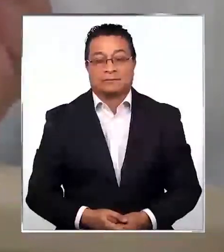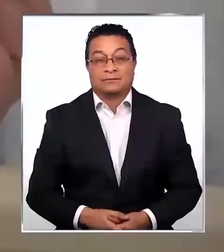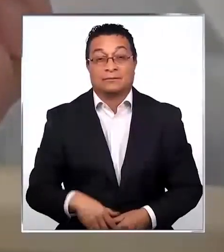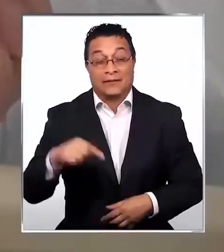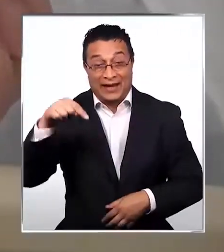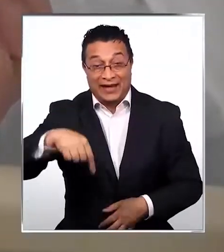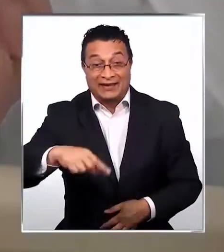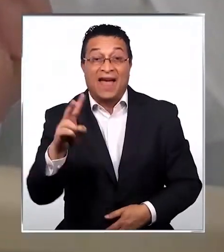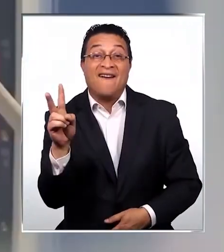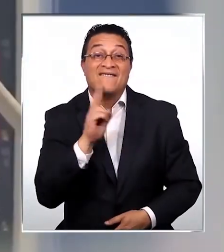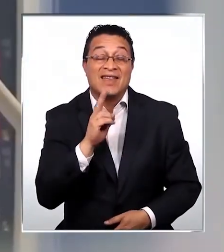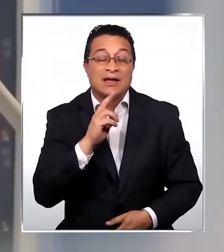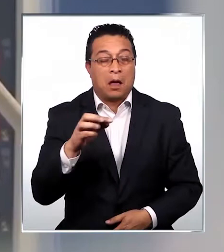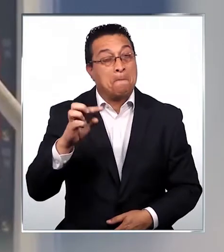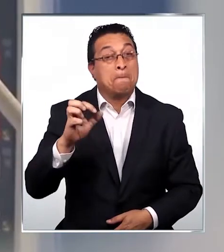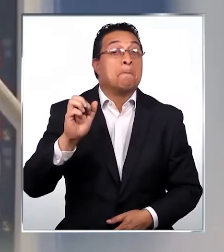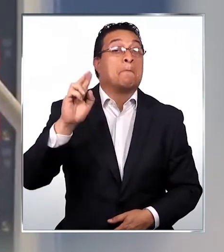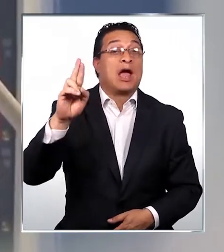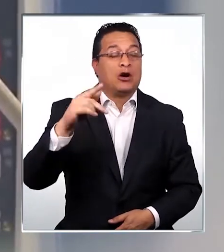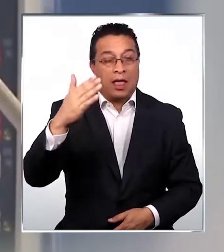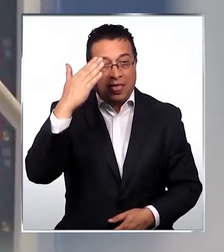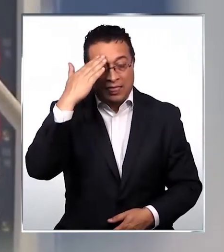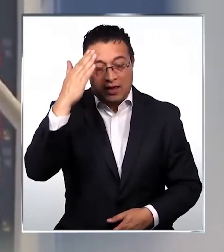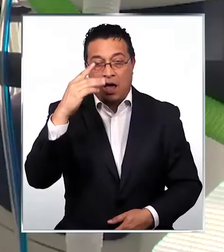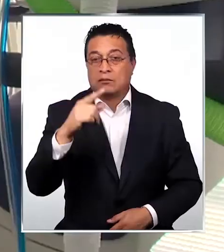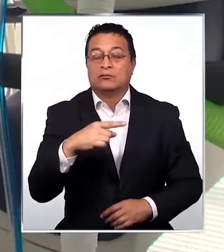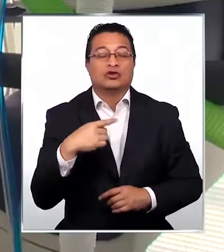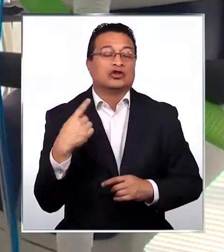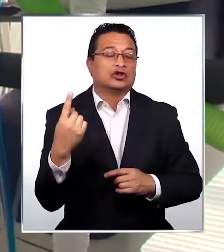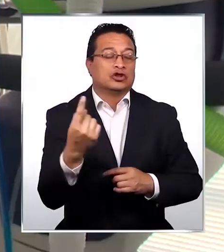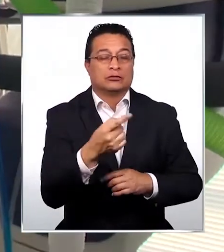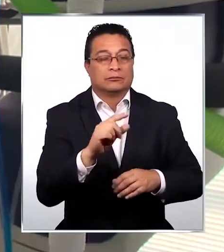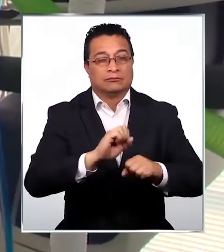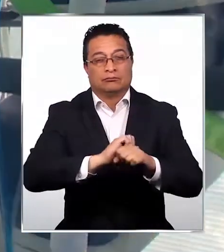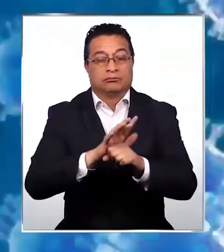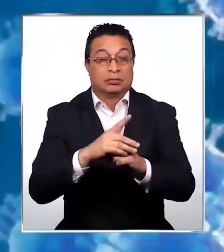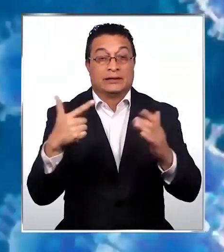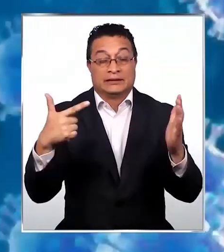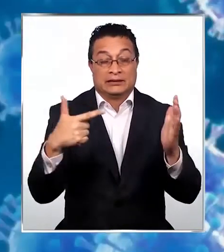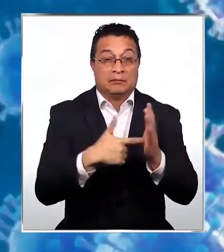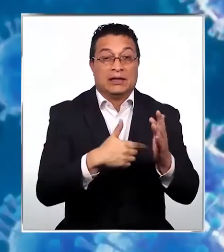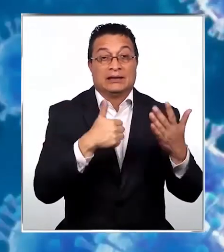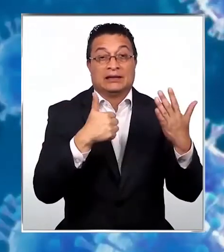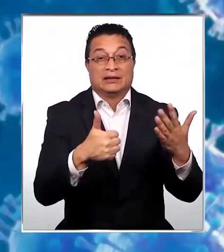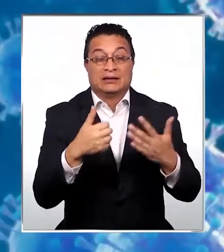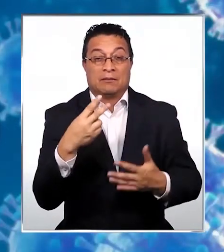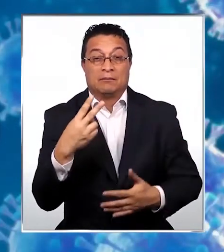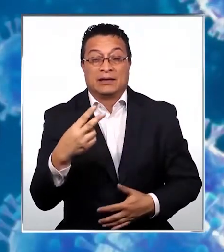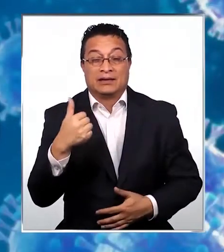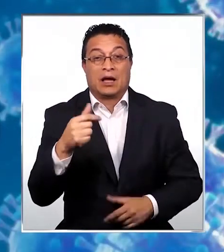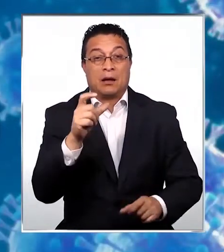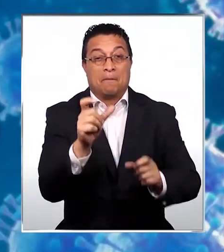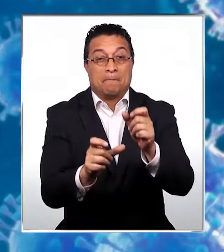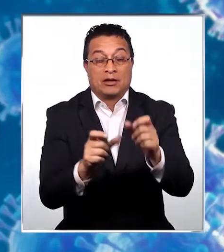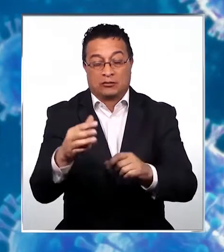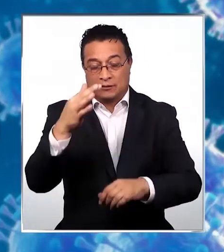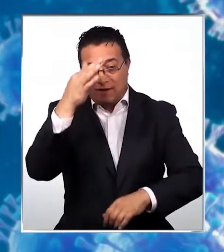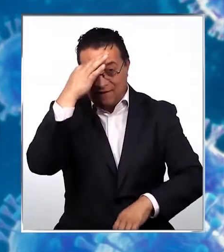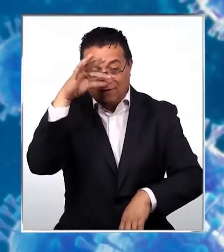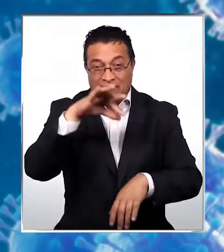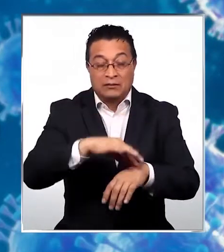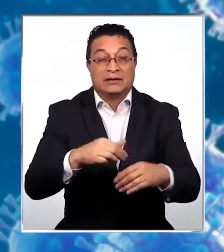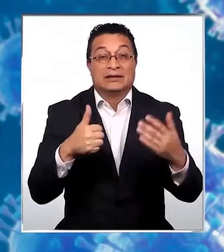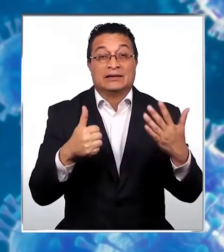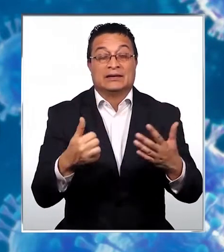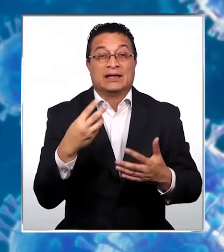Este viernes fue el peor día de toda esta pandemia. 7.626 personas se enfermaron y